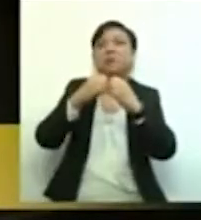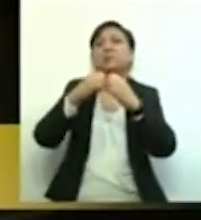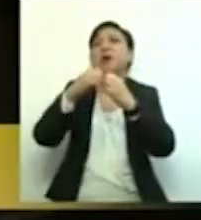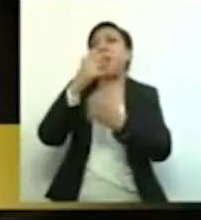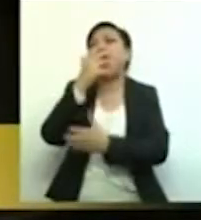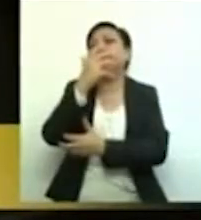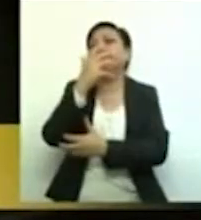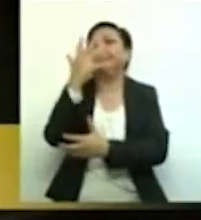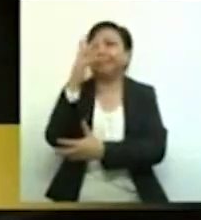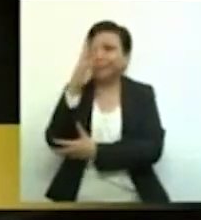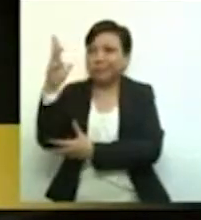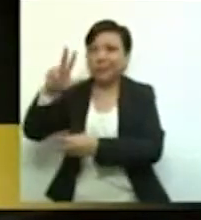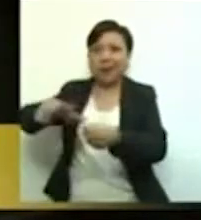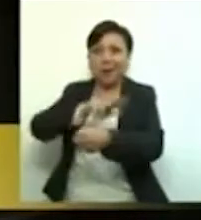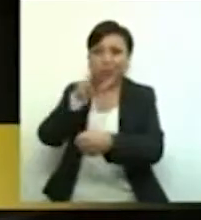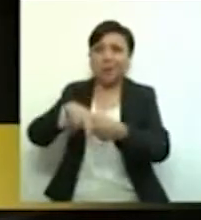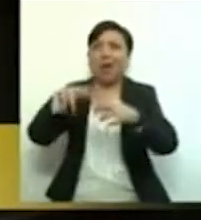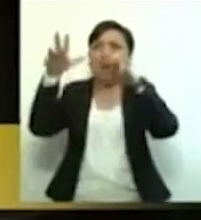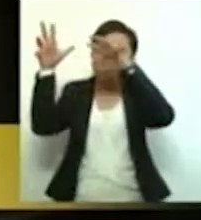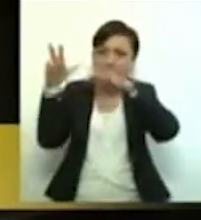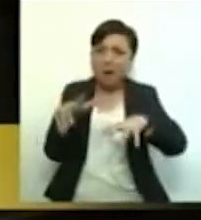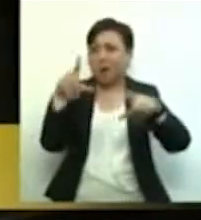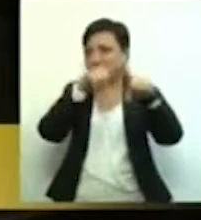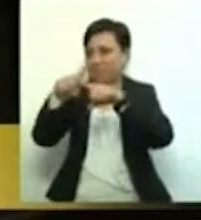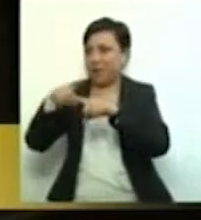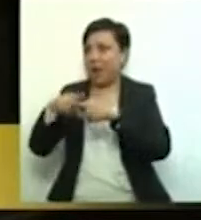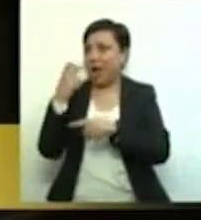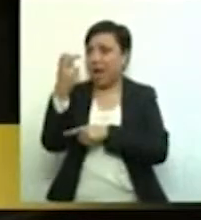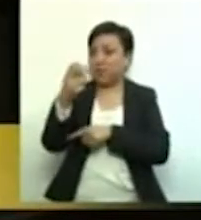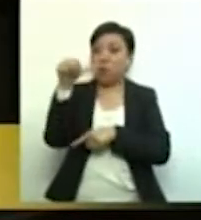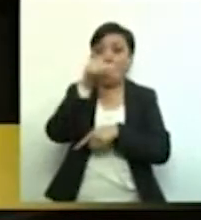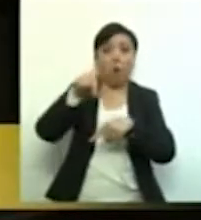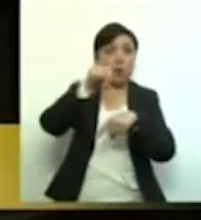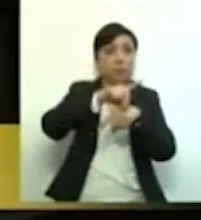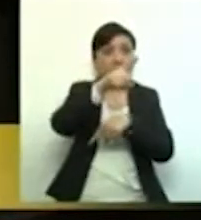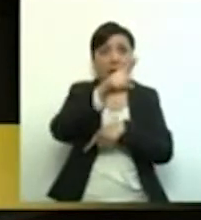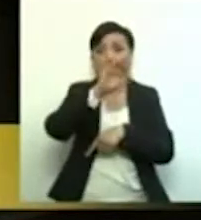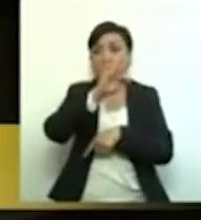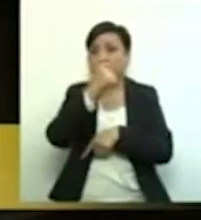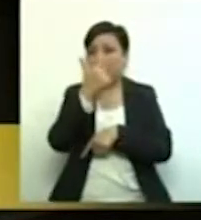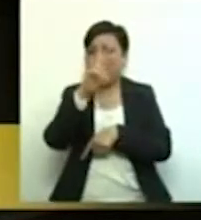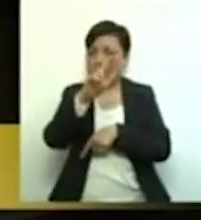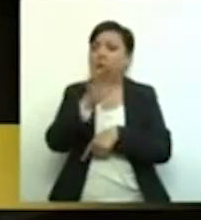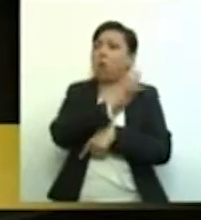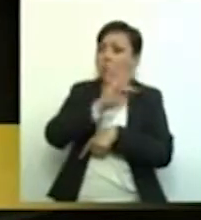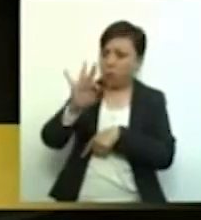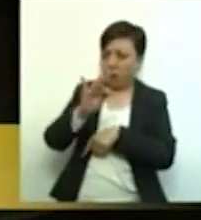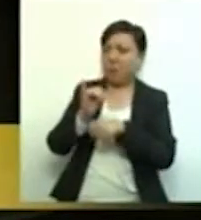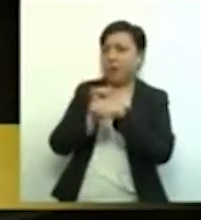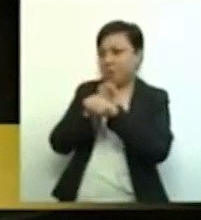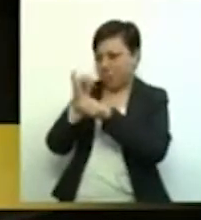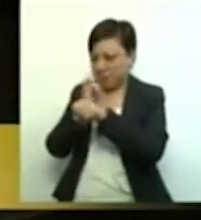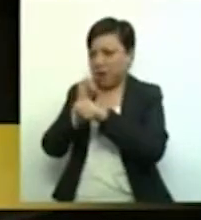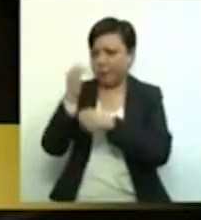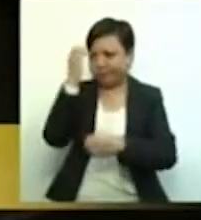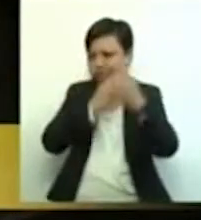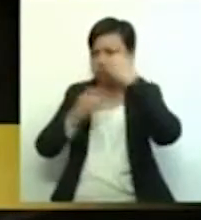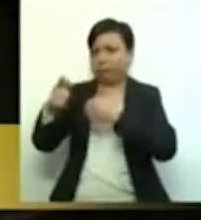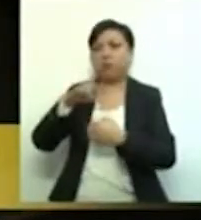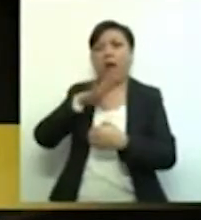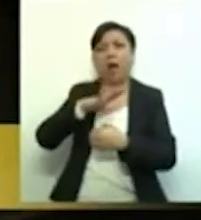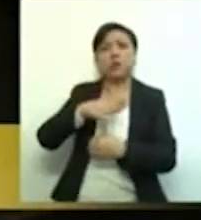en día las entidades de fiscalización superior tienen la facultad de investigar para su corrección y sanción cualquier posible